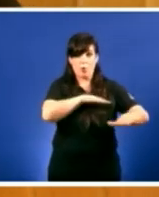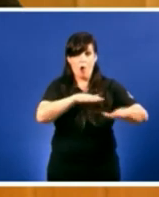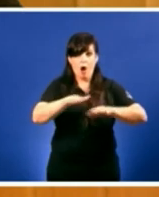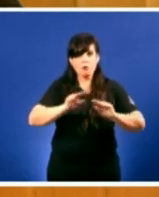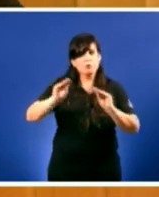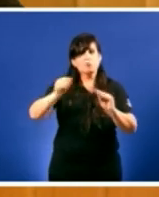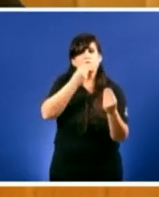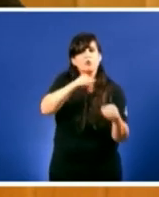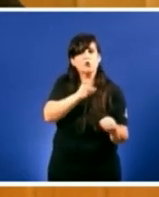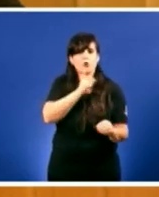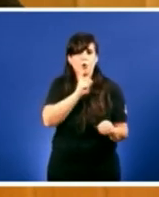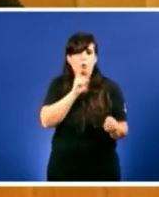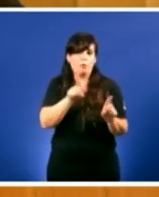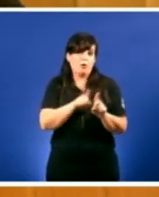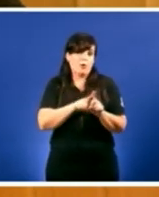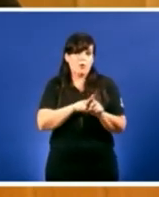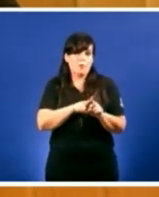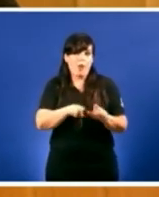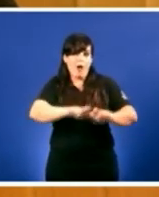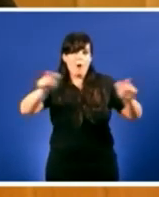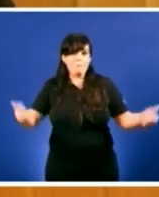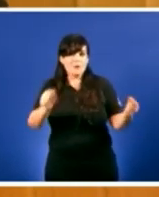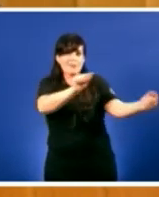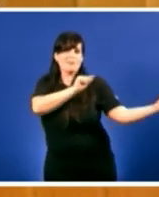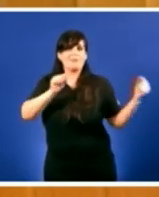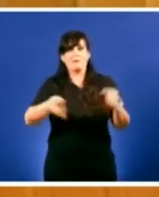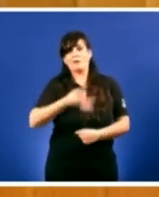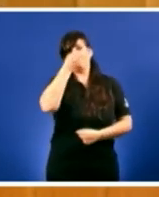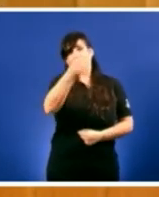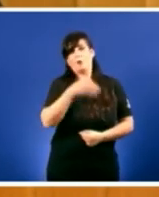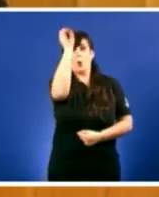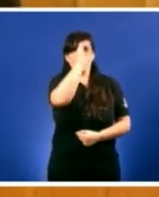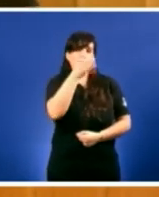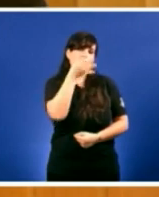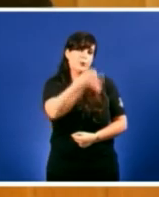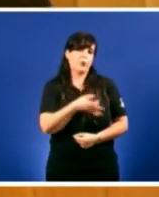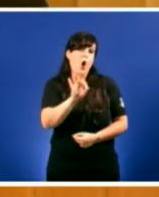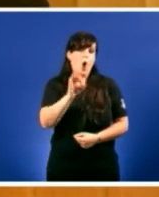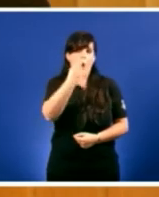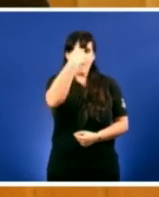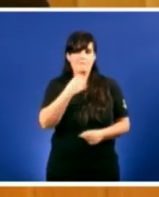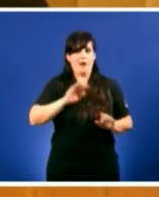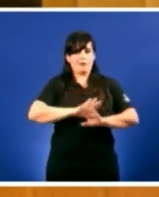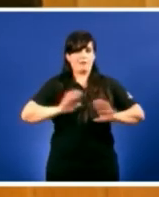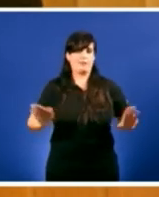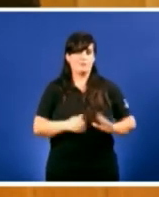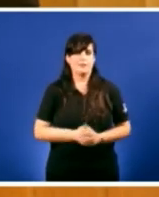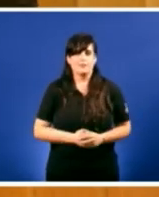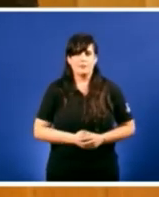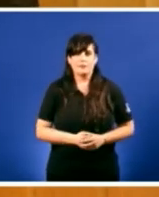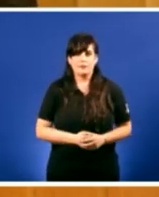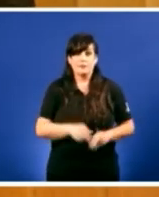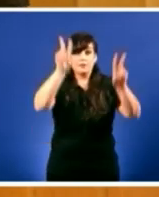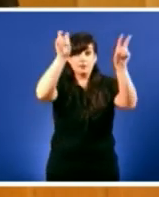ocurrencias de tertuliano ou por xogos de apariencias propuxo medidas por exemplo na